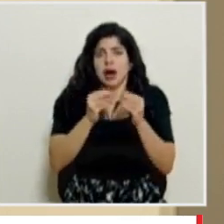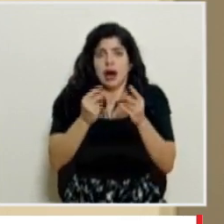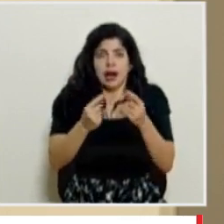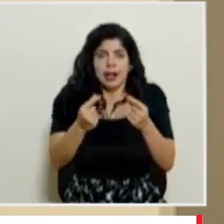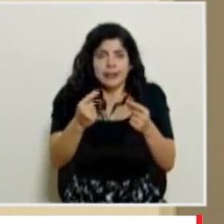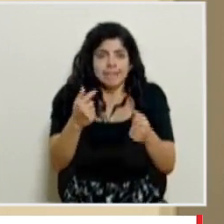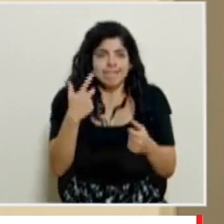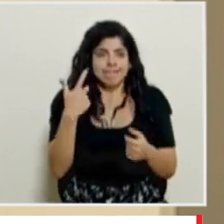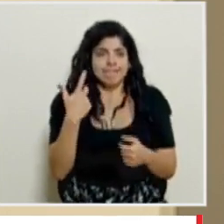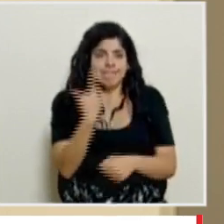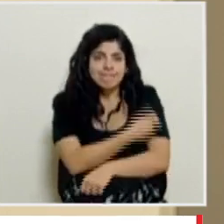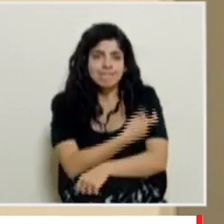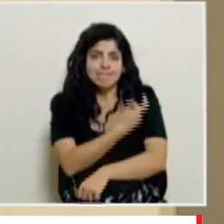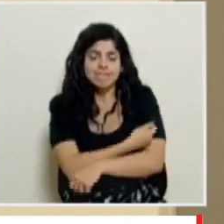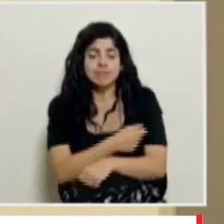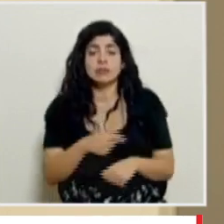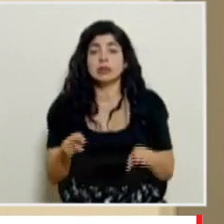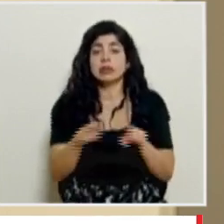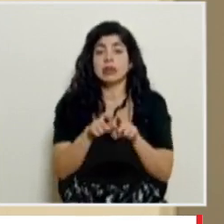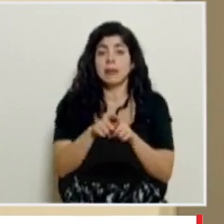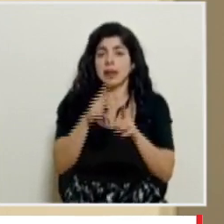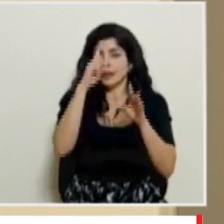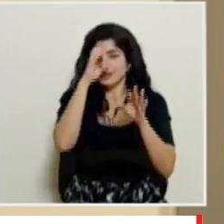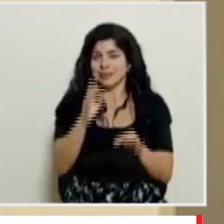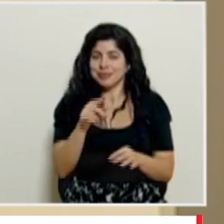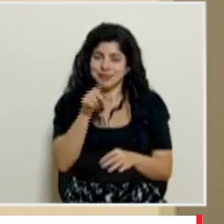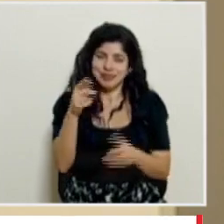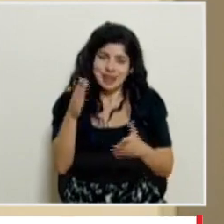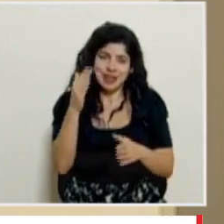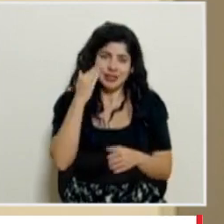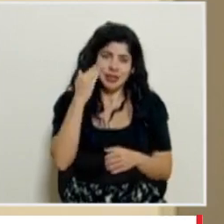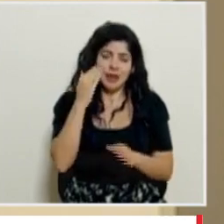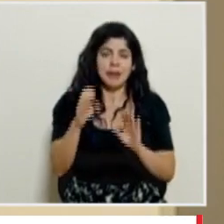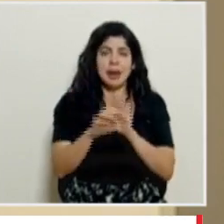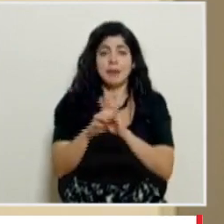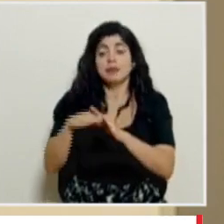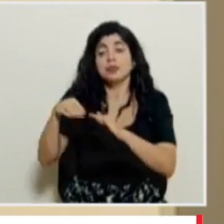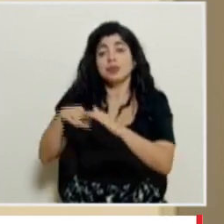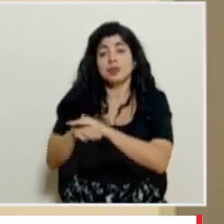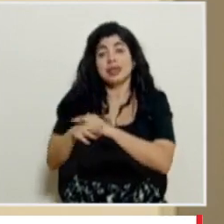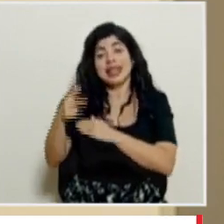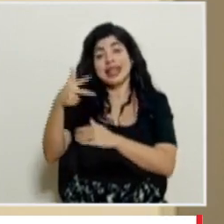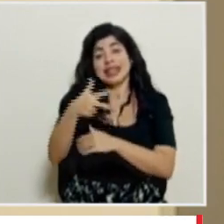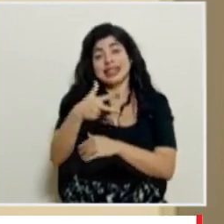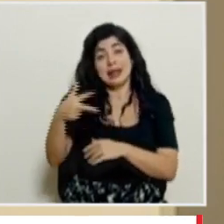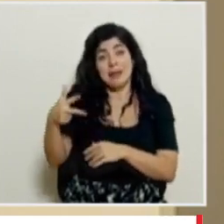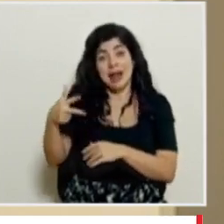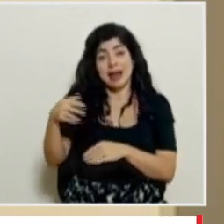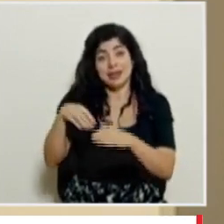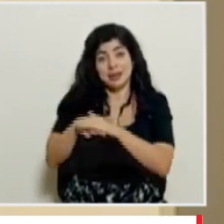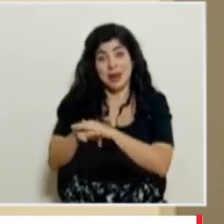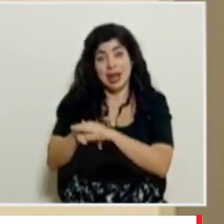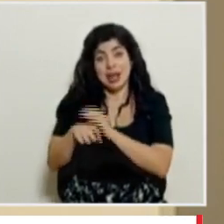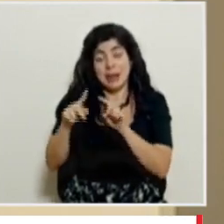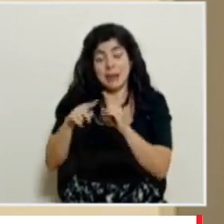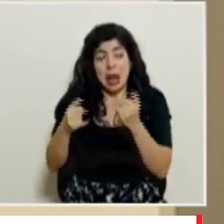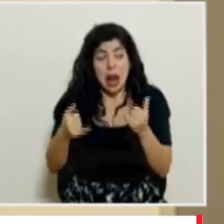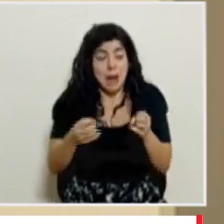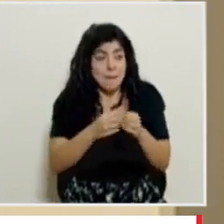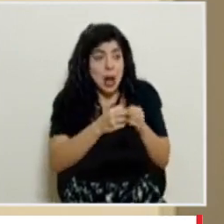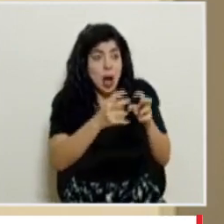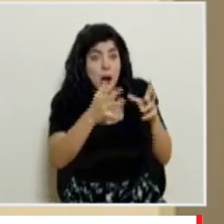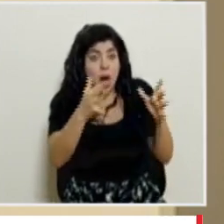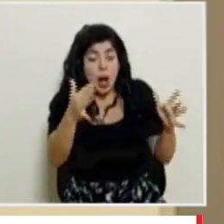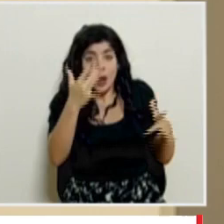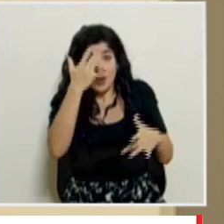rápidamente también hemos tomado algunas decisiones que usted ya las conoce como por ejemplo no guardar las tres semanas en vista de que tenemos este surgimiento de